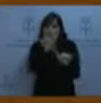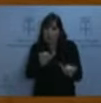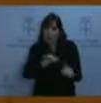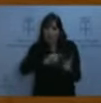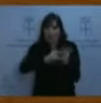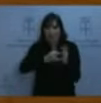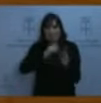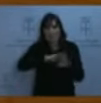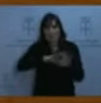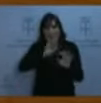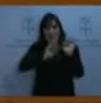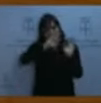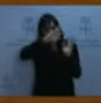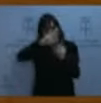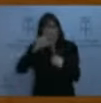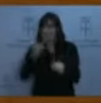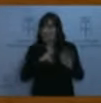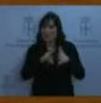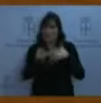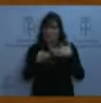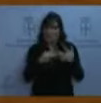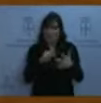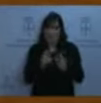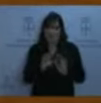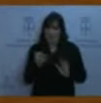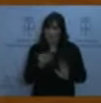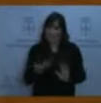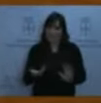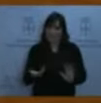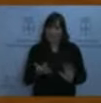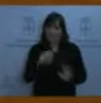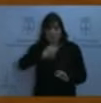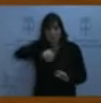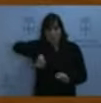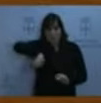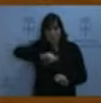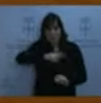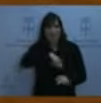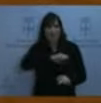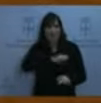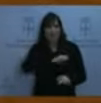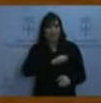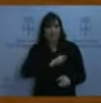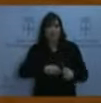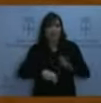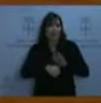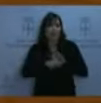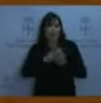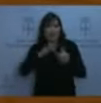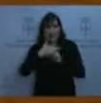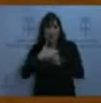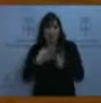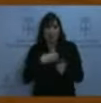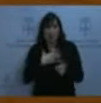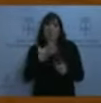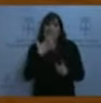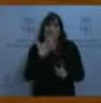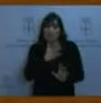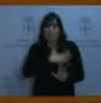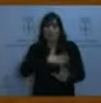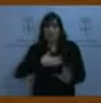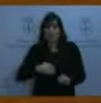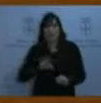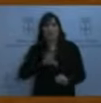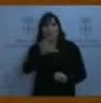no podemos continuar. Los españoles no podemos continuar con esta situación si queremos tener un país con futuro. Y nosotros pensamos que